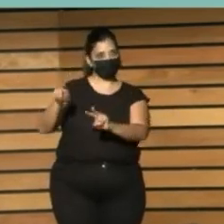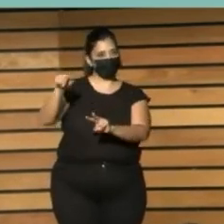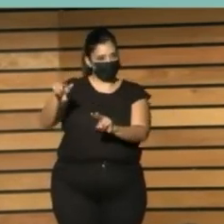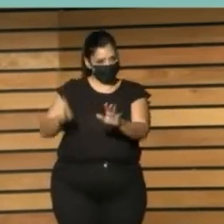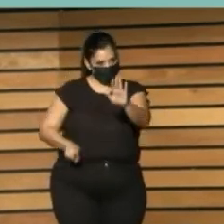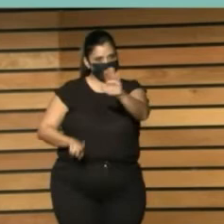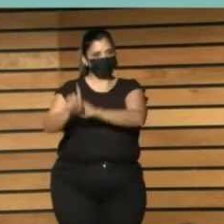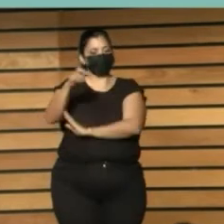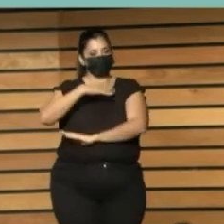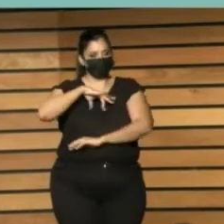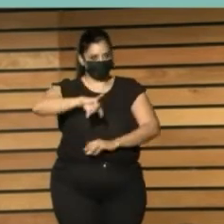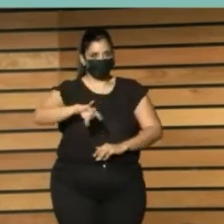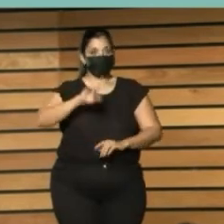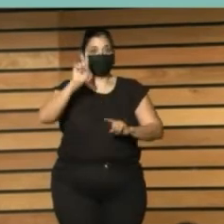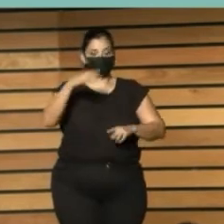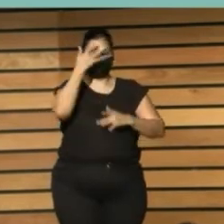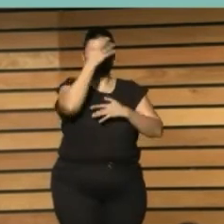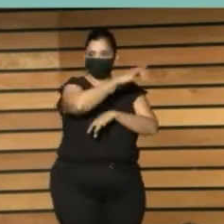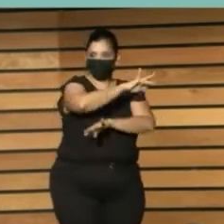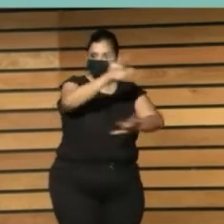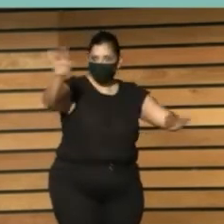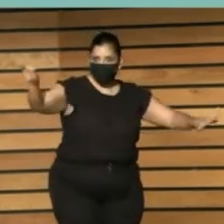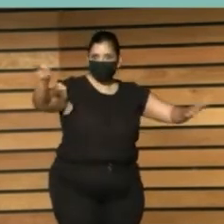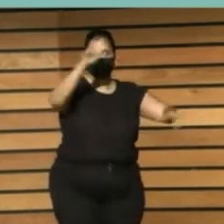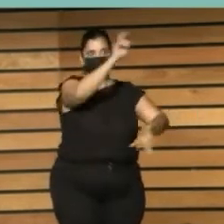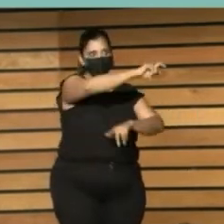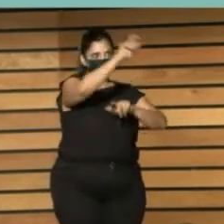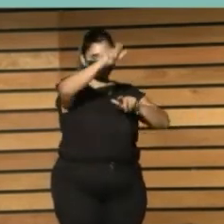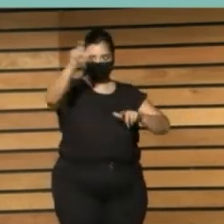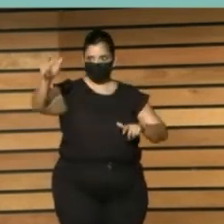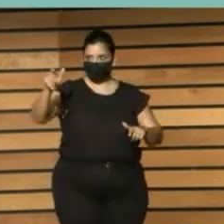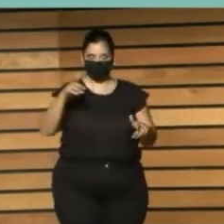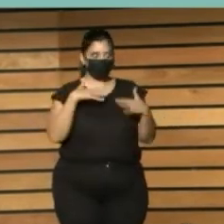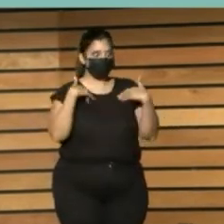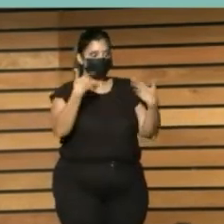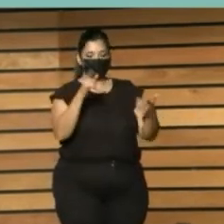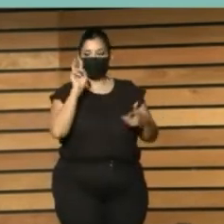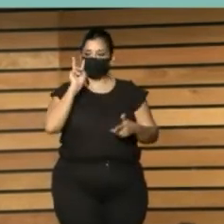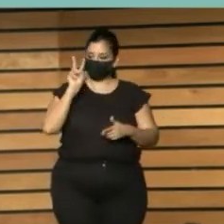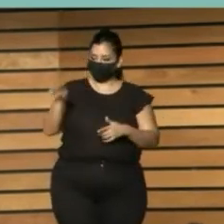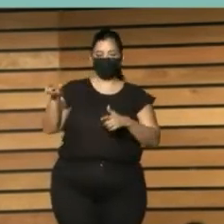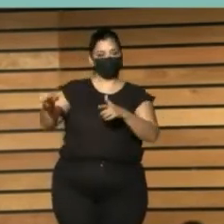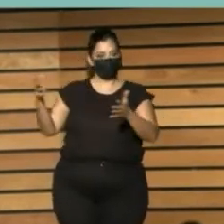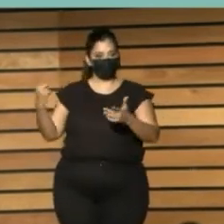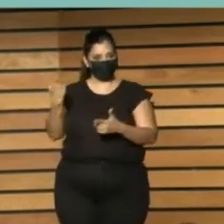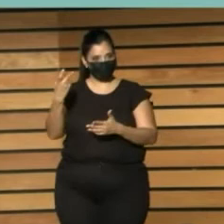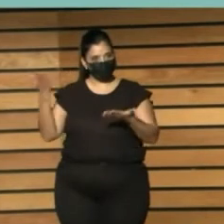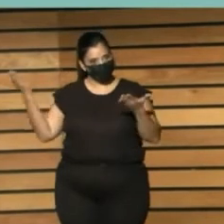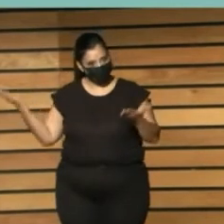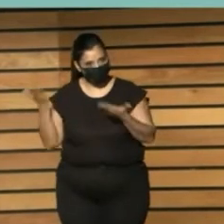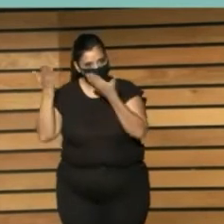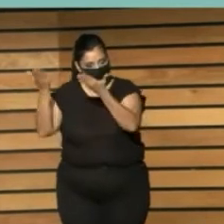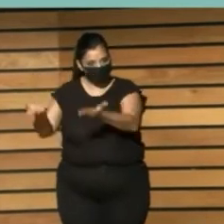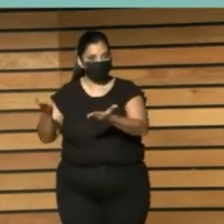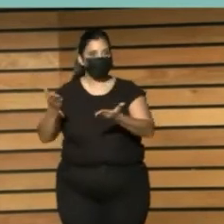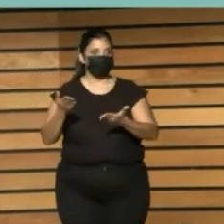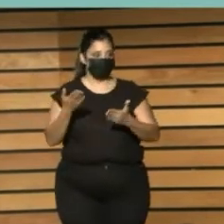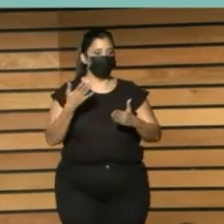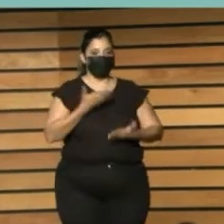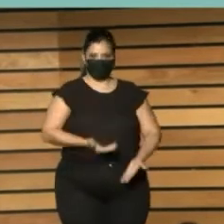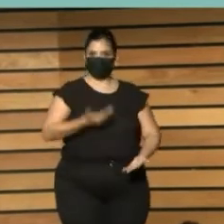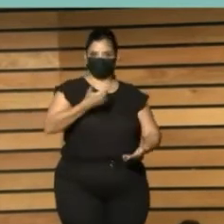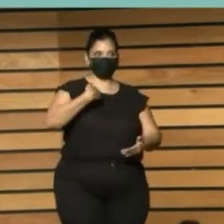educación y de sensibilización en el marco del desarrollo sostenible y de todos los valores que la agenda 2030 transmite